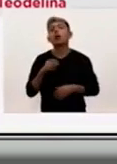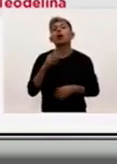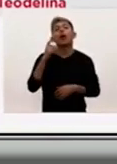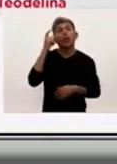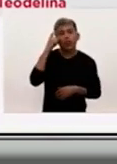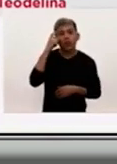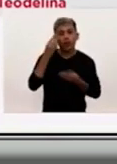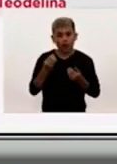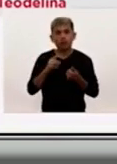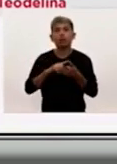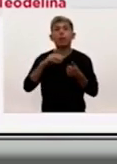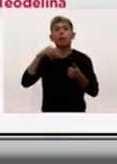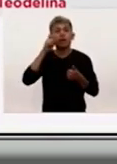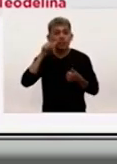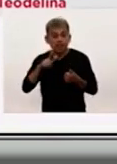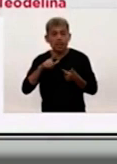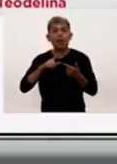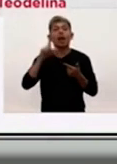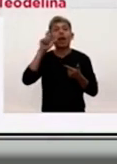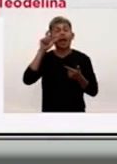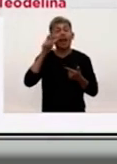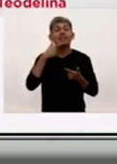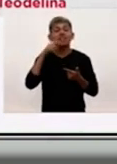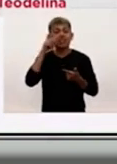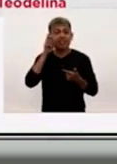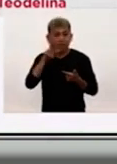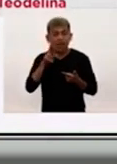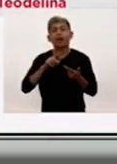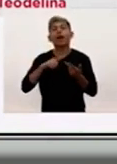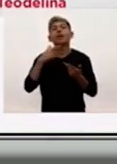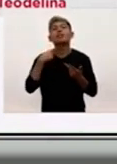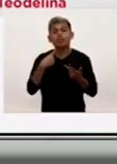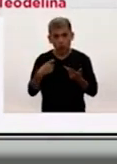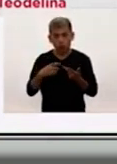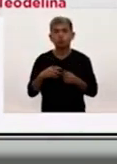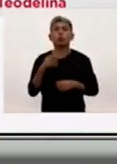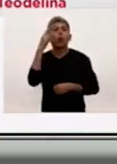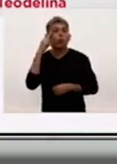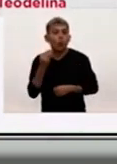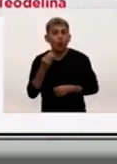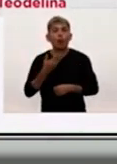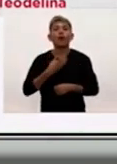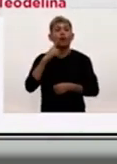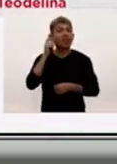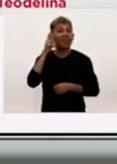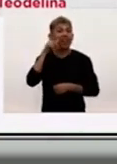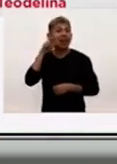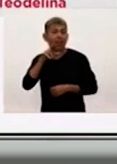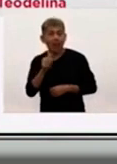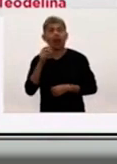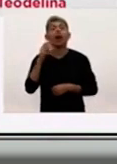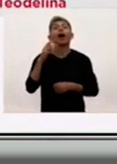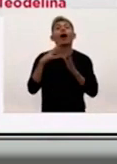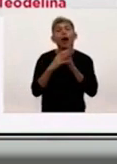las localidades de Maciel, Pueblo Ester, San Justo, con 9 casos Figueira, Galvez,